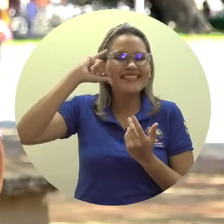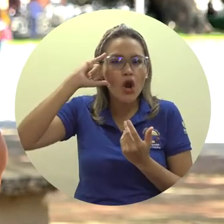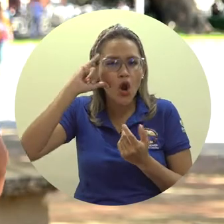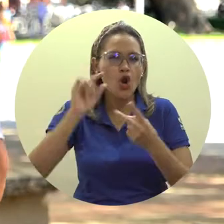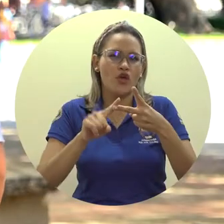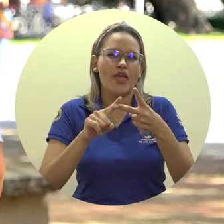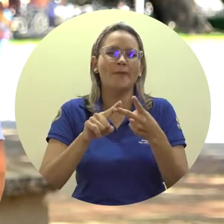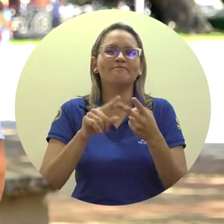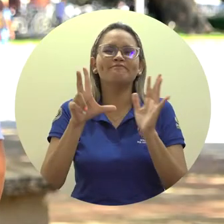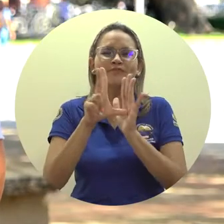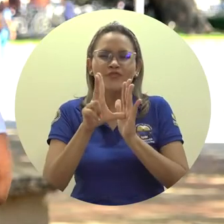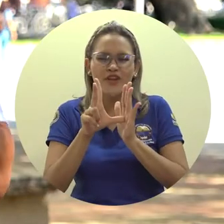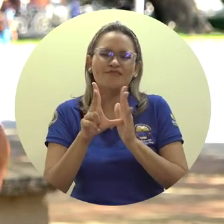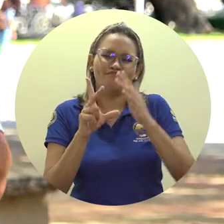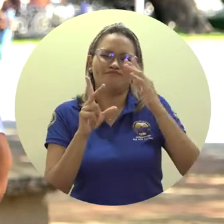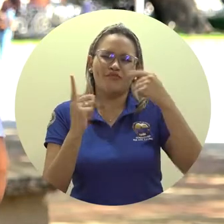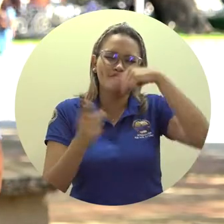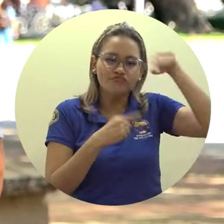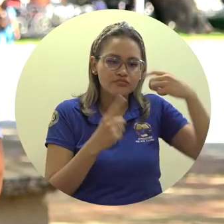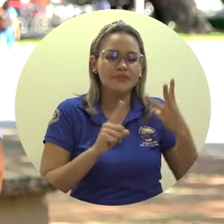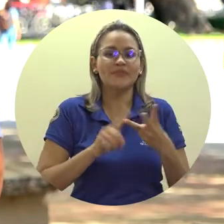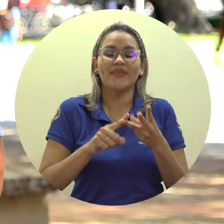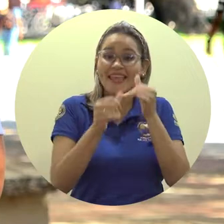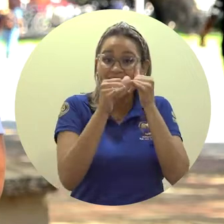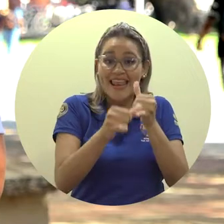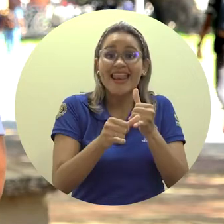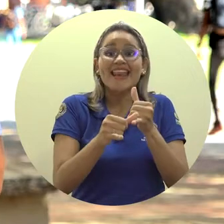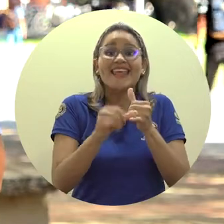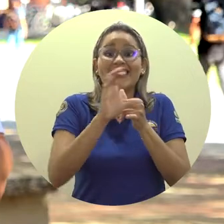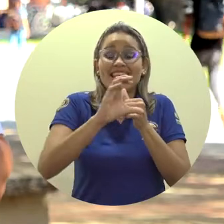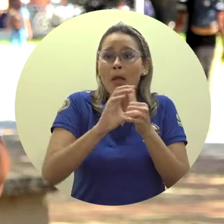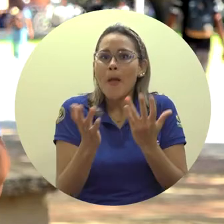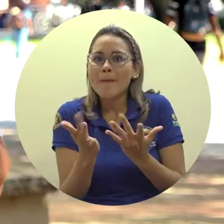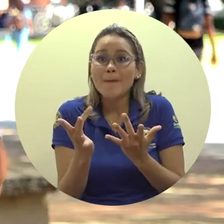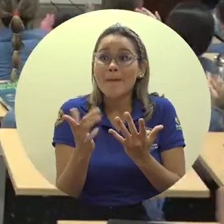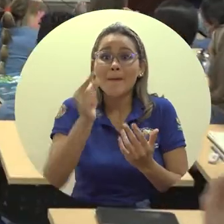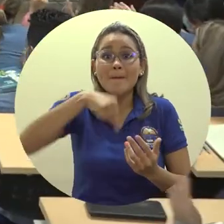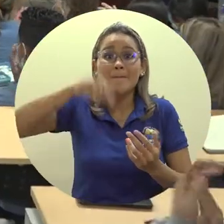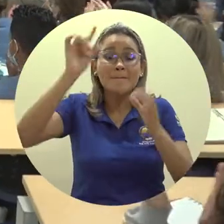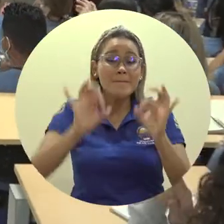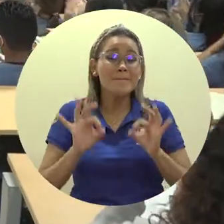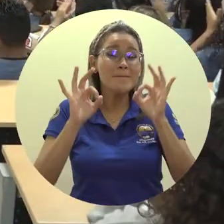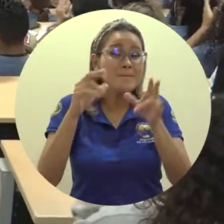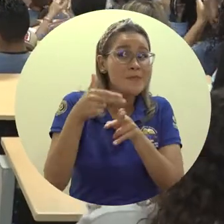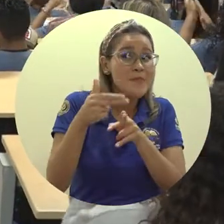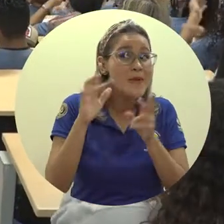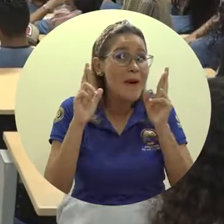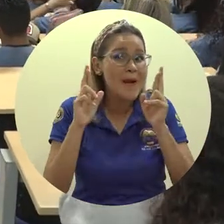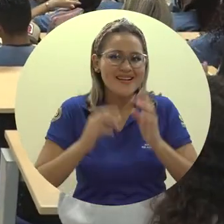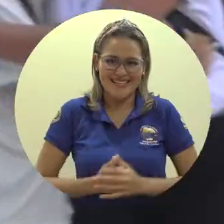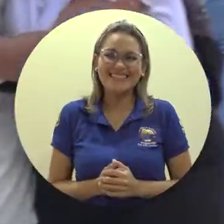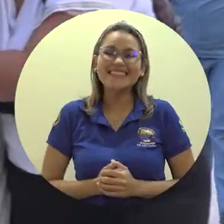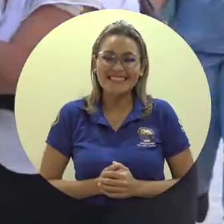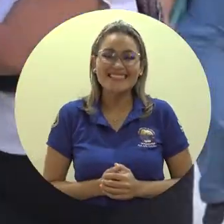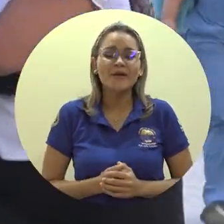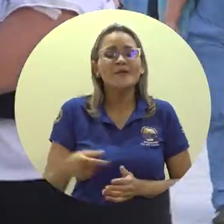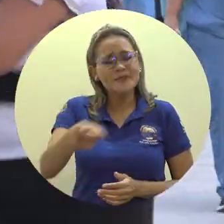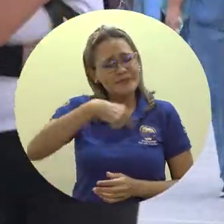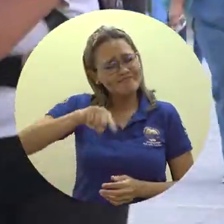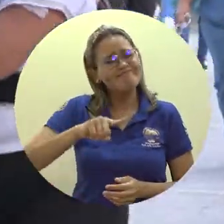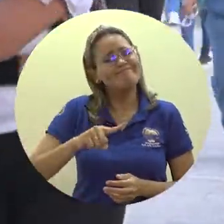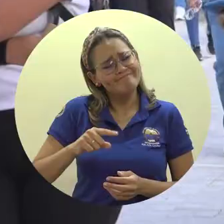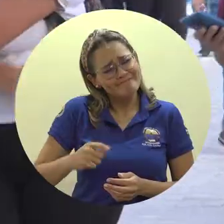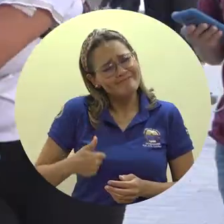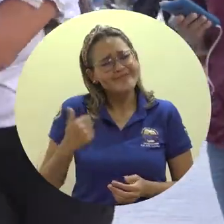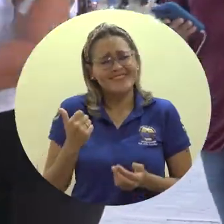programa de psicología, de hotelería y turismo, de ingeniería de sistemas. En esa dinámica de la búsqueda de la calidad permanente, pues queremos darles